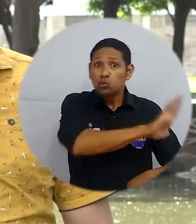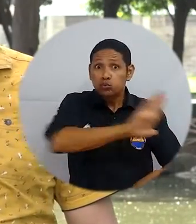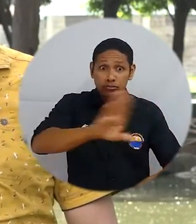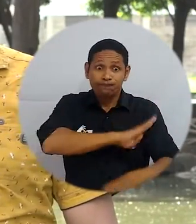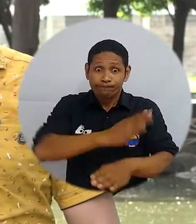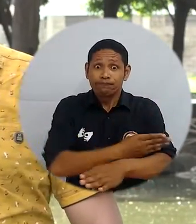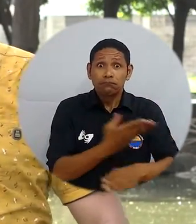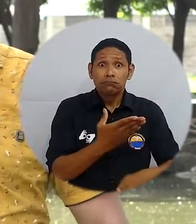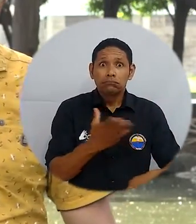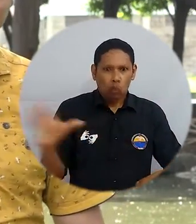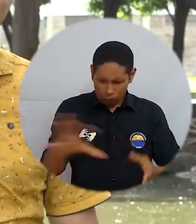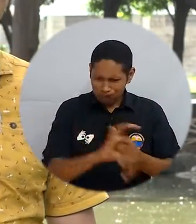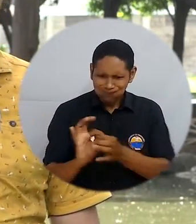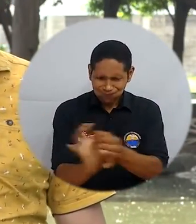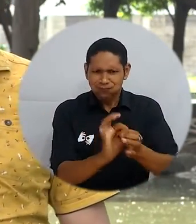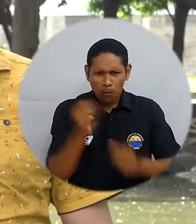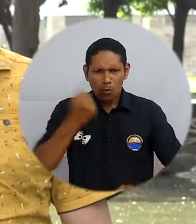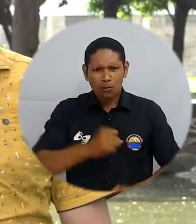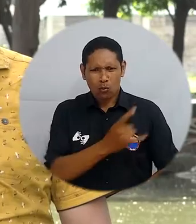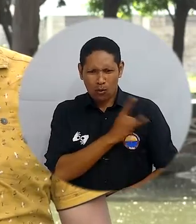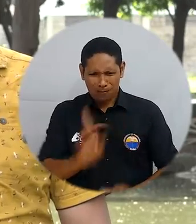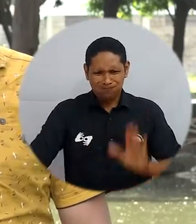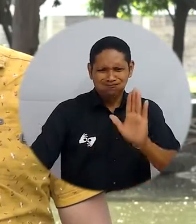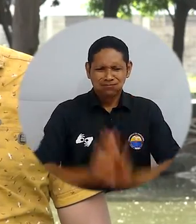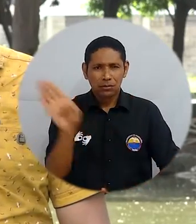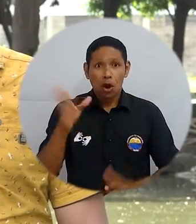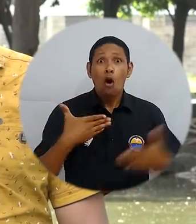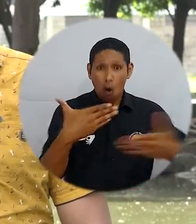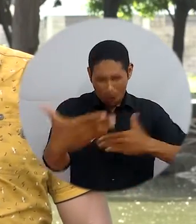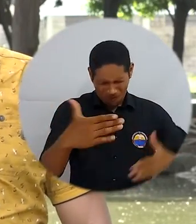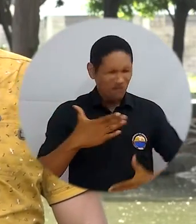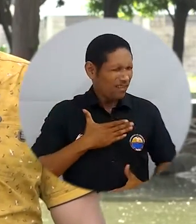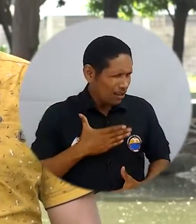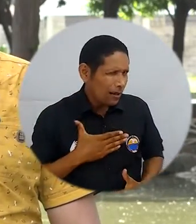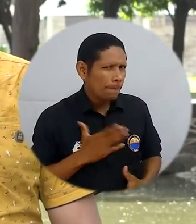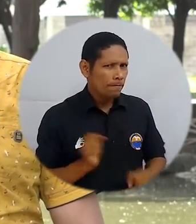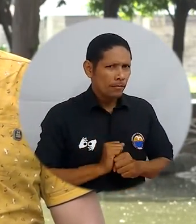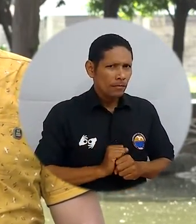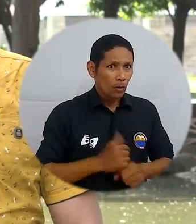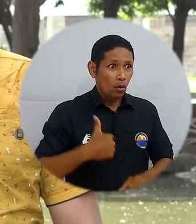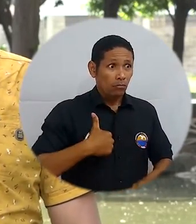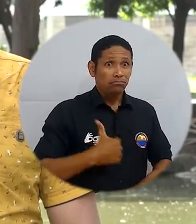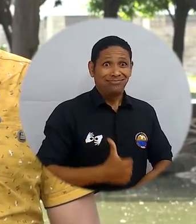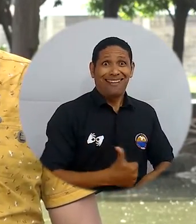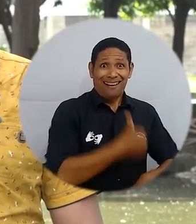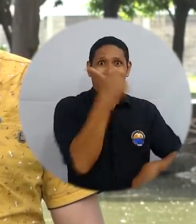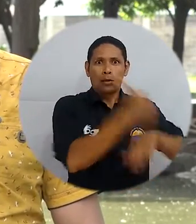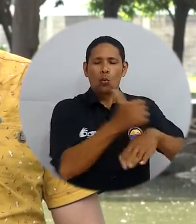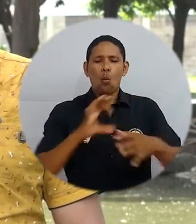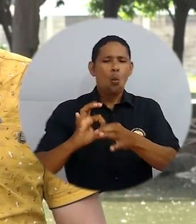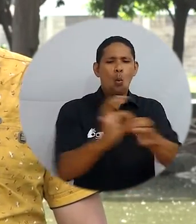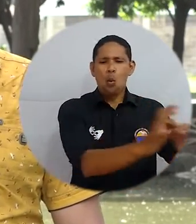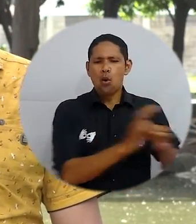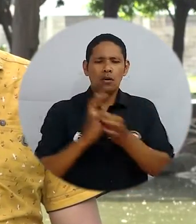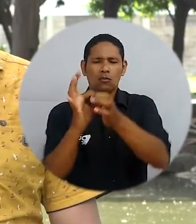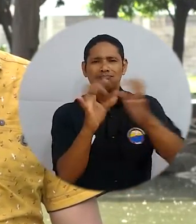Ustedes son la fortaleza. Con ustedes seguiremos sacando la universidad adelante. Confíen en mí. Por la rectoría de la Universidad unidos por